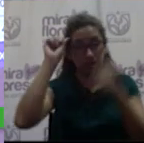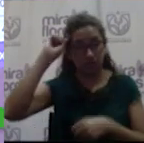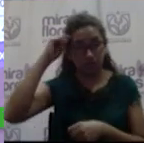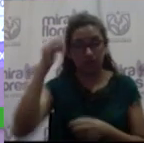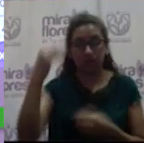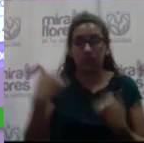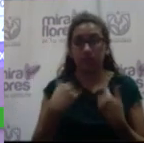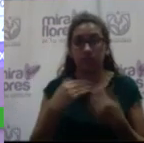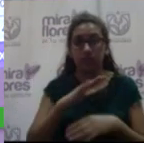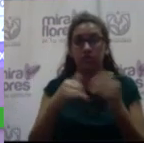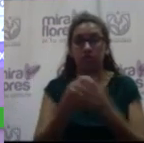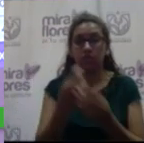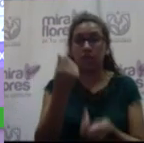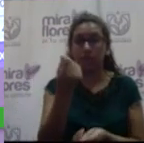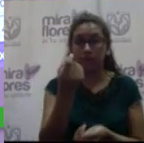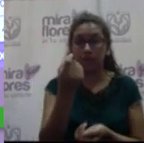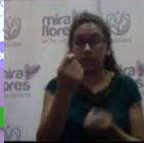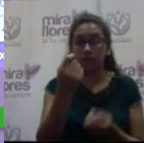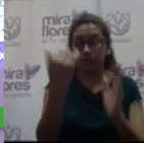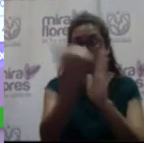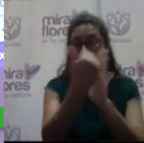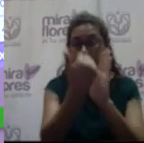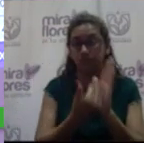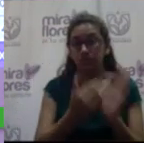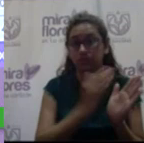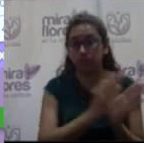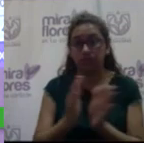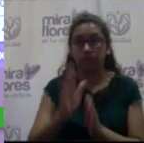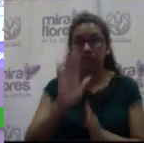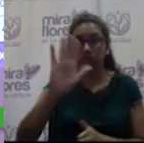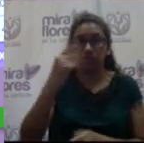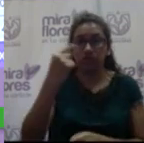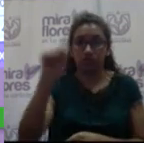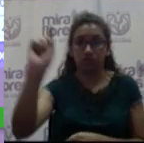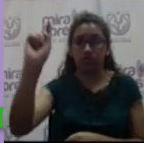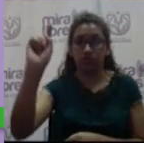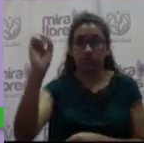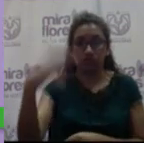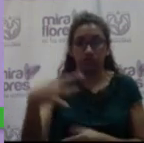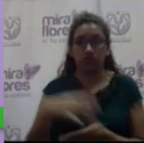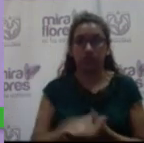ordenanza, el monto asignado para dicho proceso fue de 5 millones de nuevos soles.